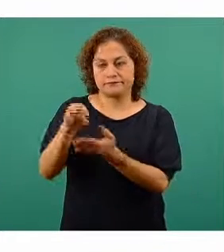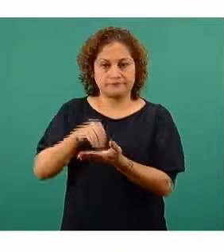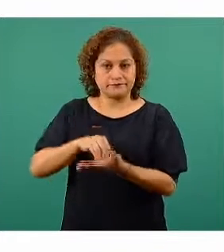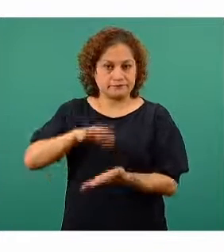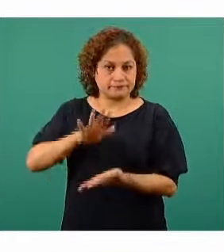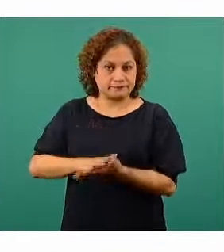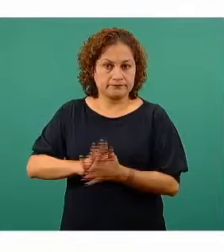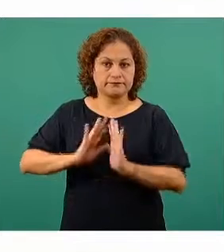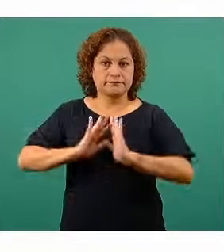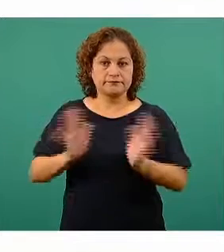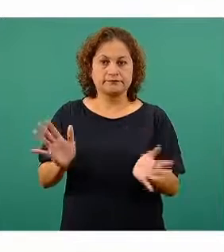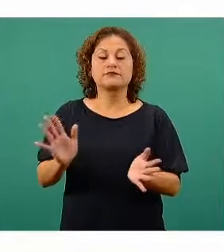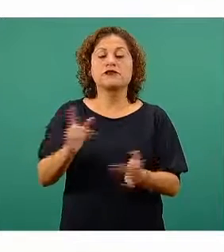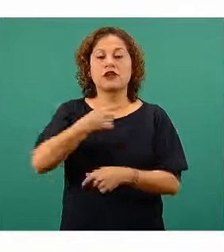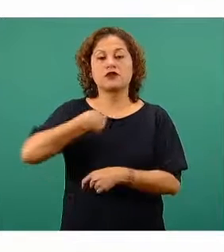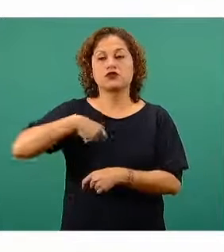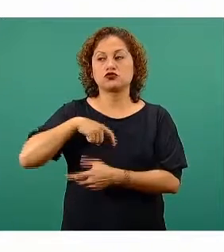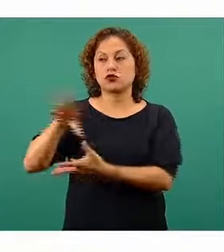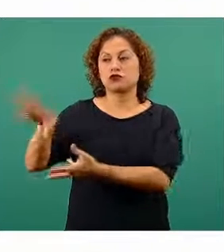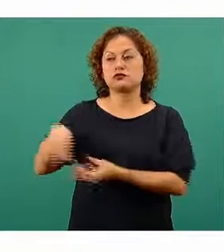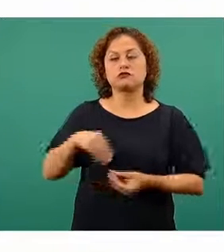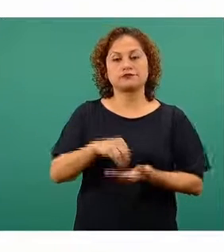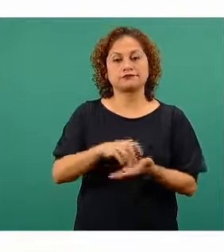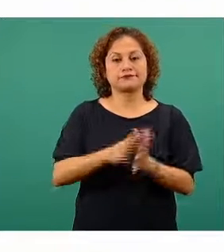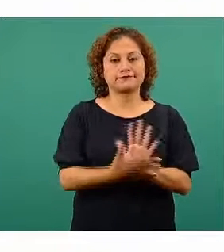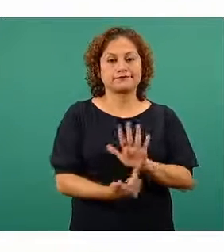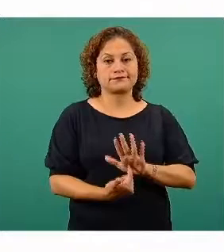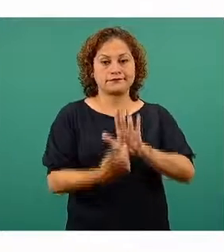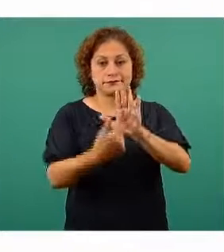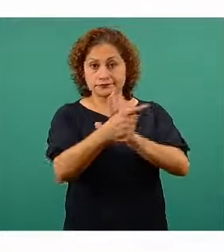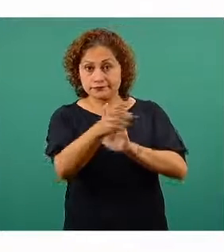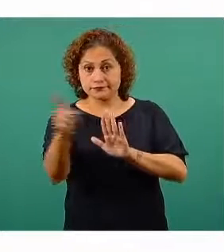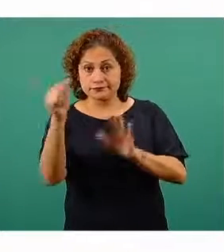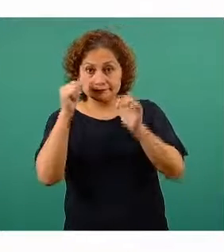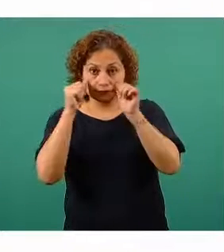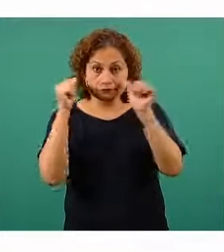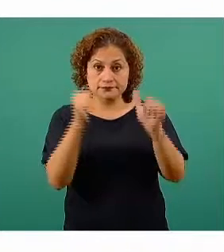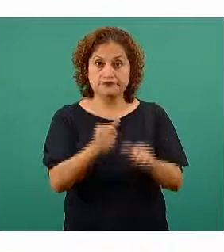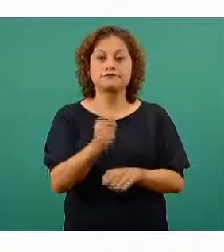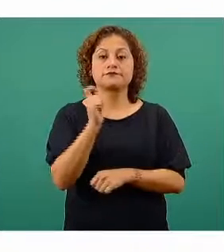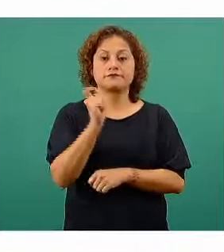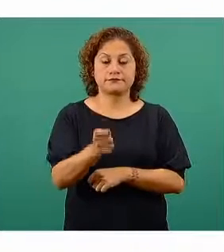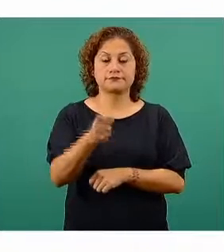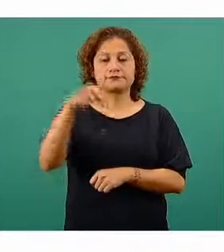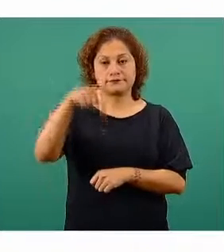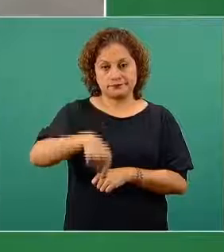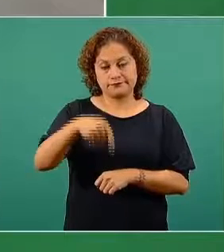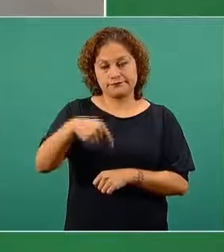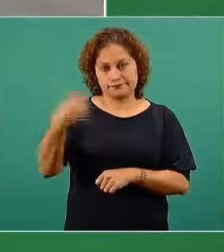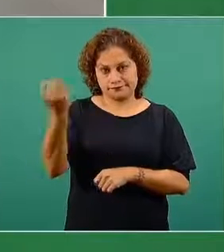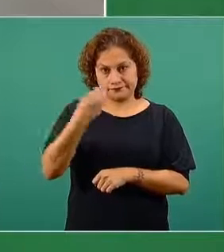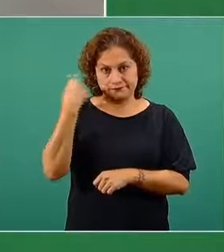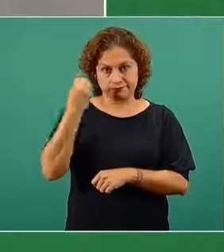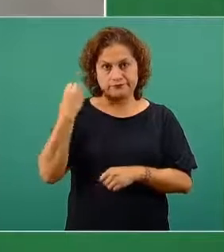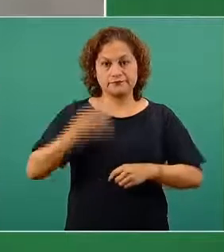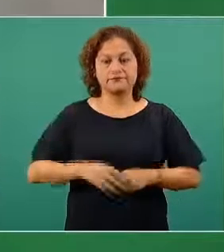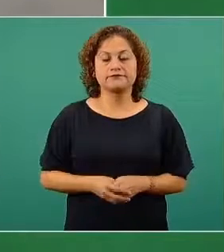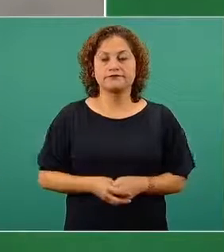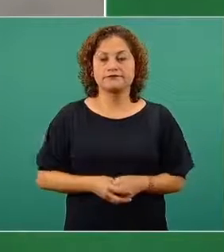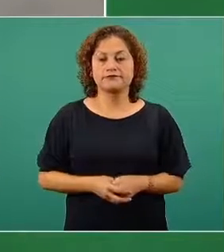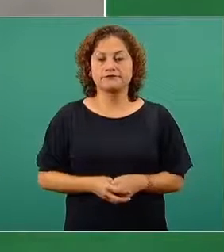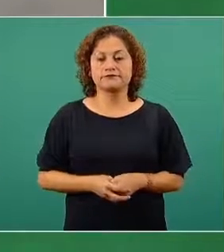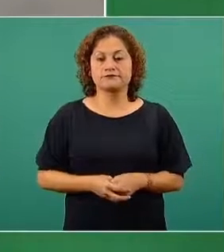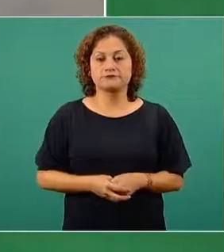sistema para poderles informar a todas ustedes aquí a través de la conferencia de prensa